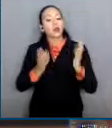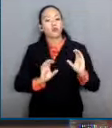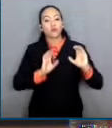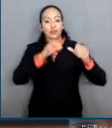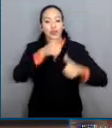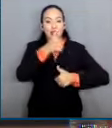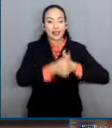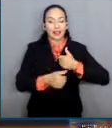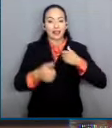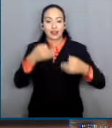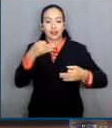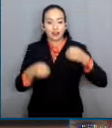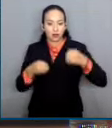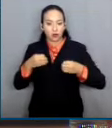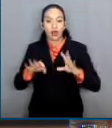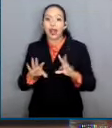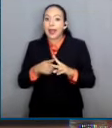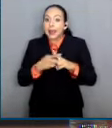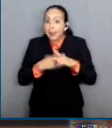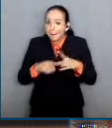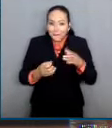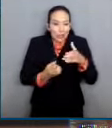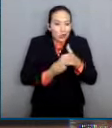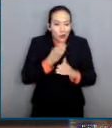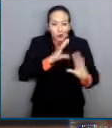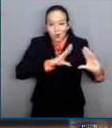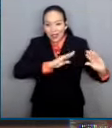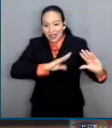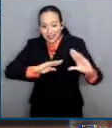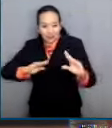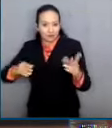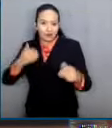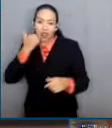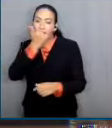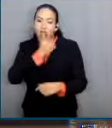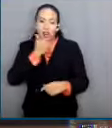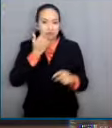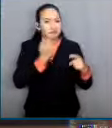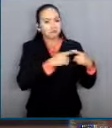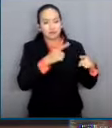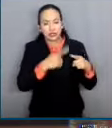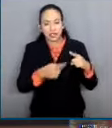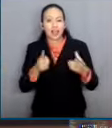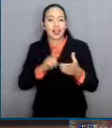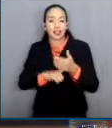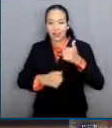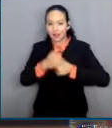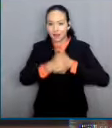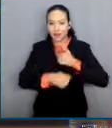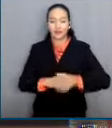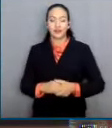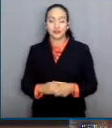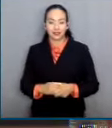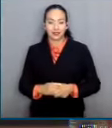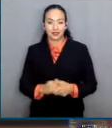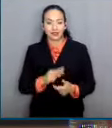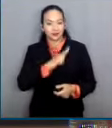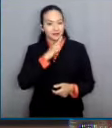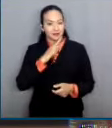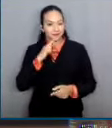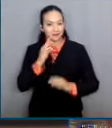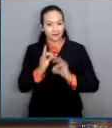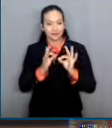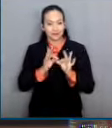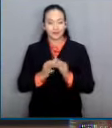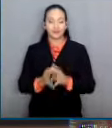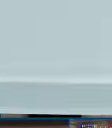básicamente un nuevo proceso de formación de todas las categorías que integran la carrera. Para el canal del Poder Judicial de la Federación, Juan